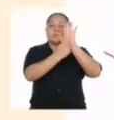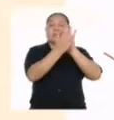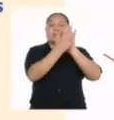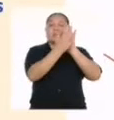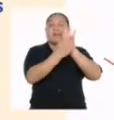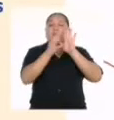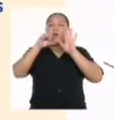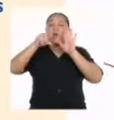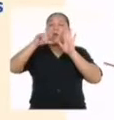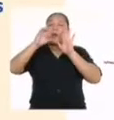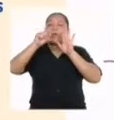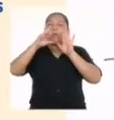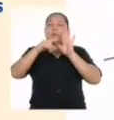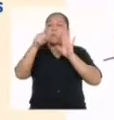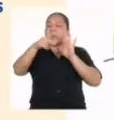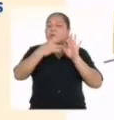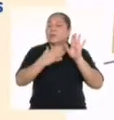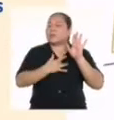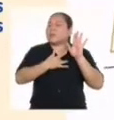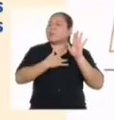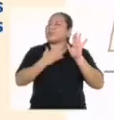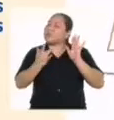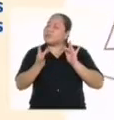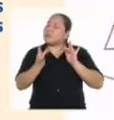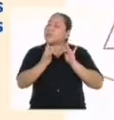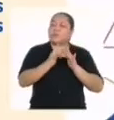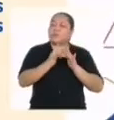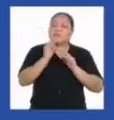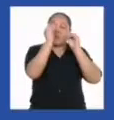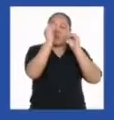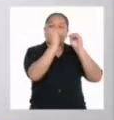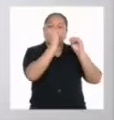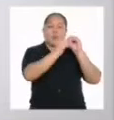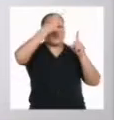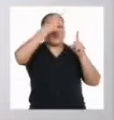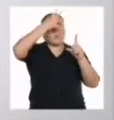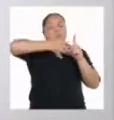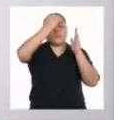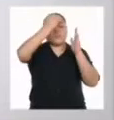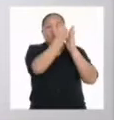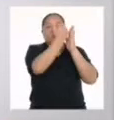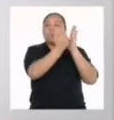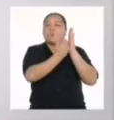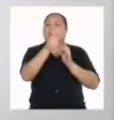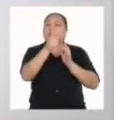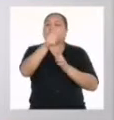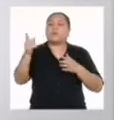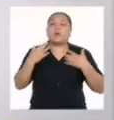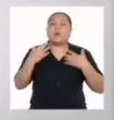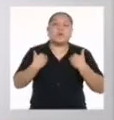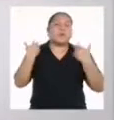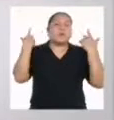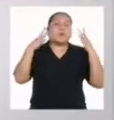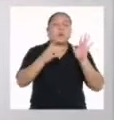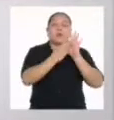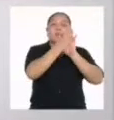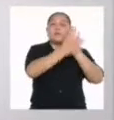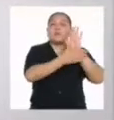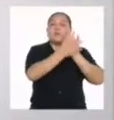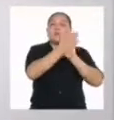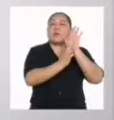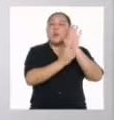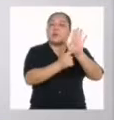caligrama del pasatiempo que más te identifica Considerando criterios establecidos ¿Tienen todas y todos sus tarjetas de